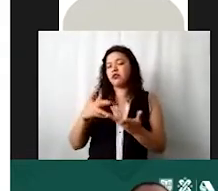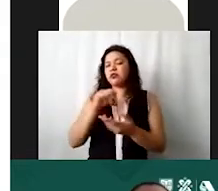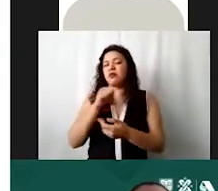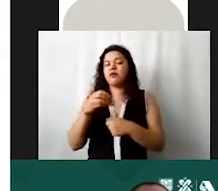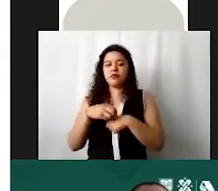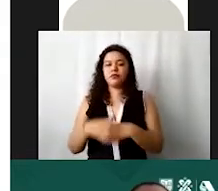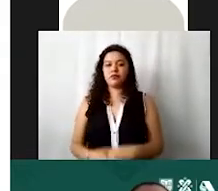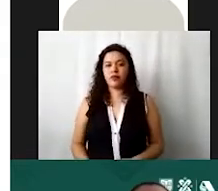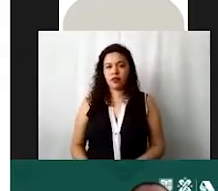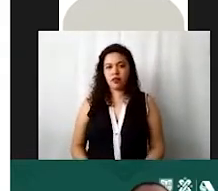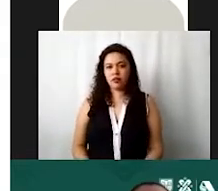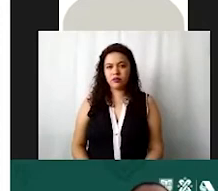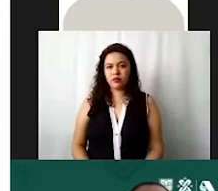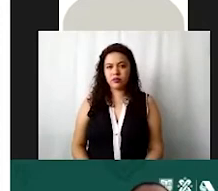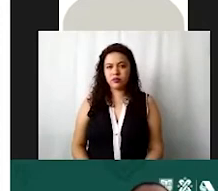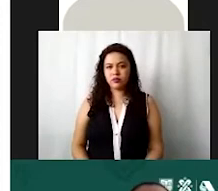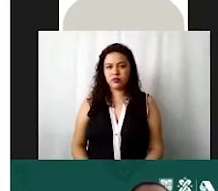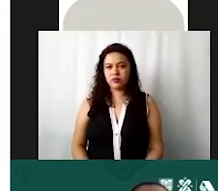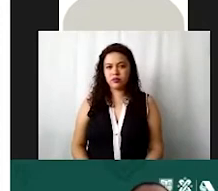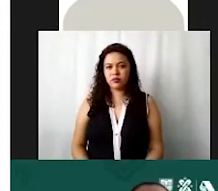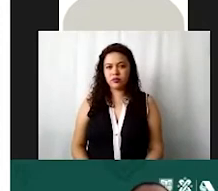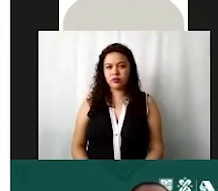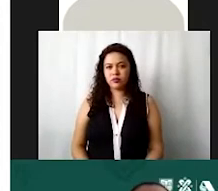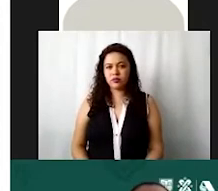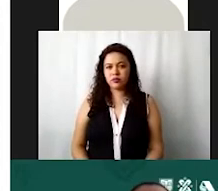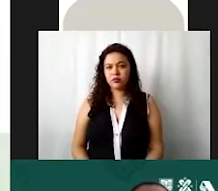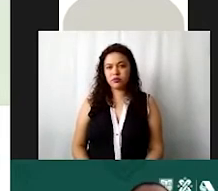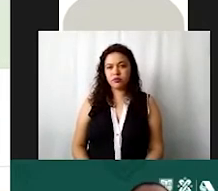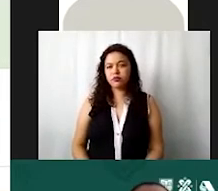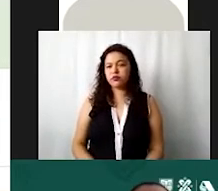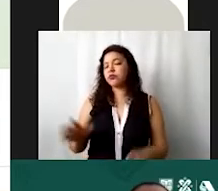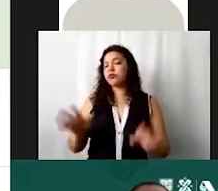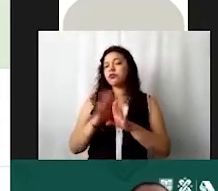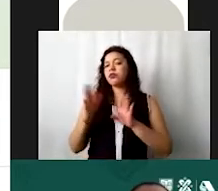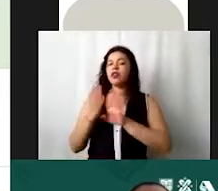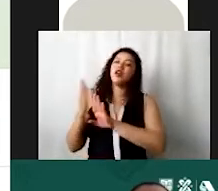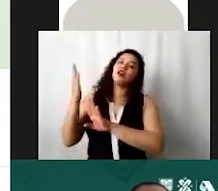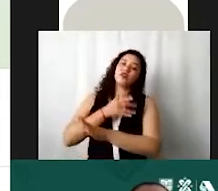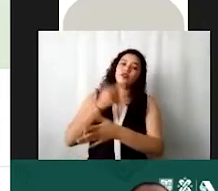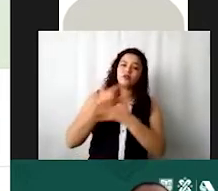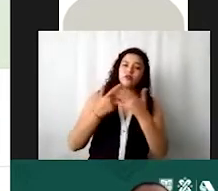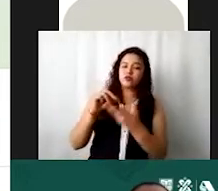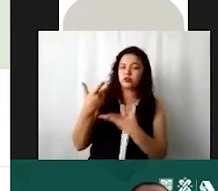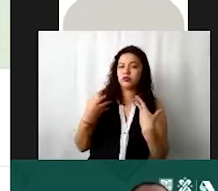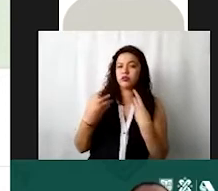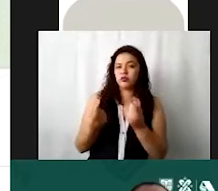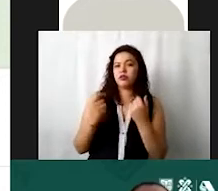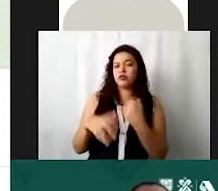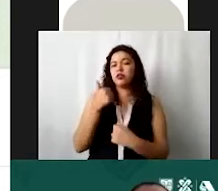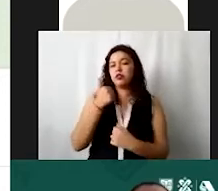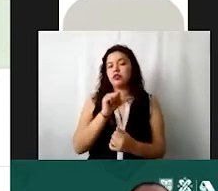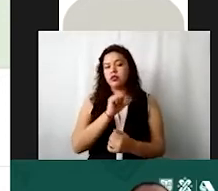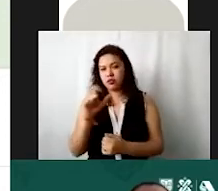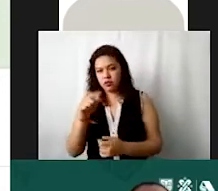este fue uno de los cambios que hubo anteriormente en la cuenta de otros gastos estaba el 6 al millar y